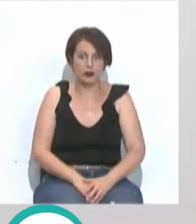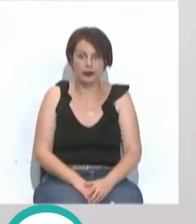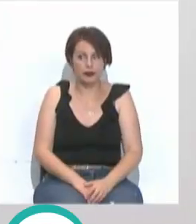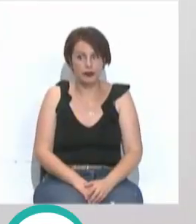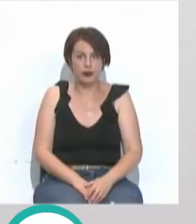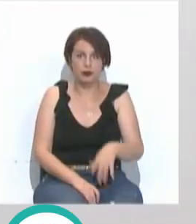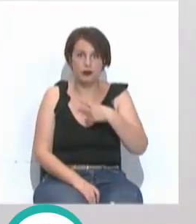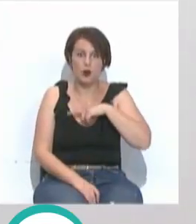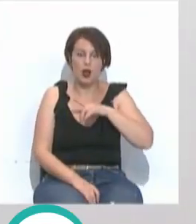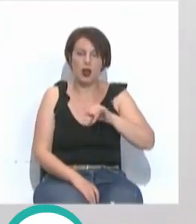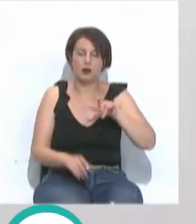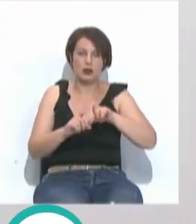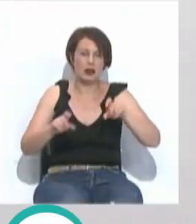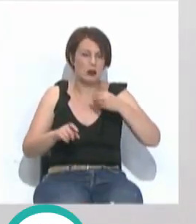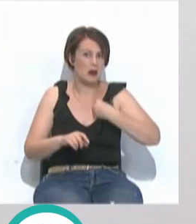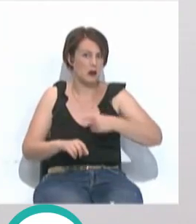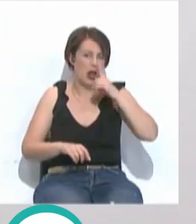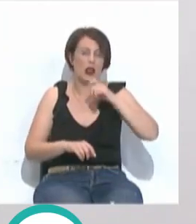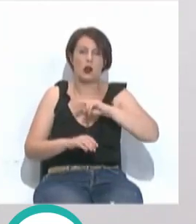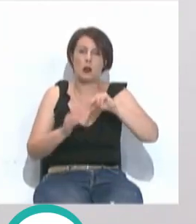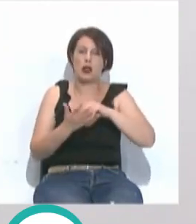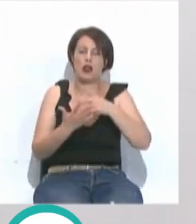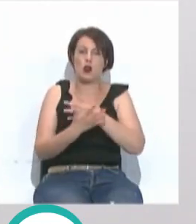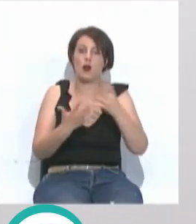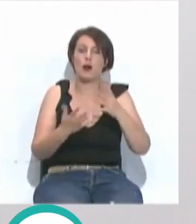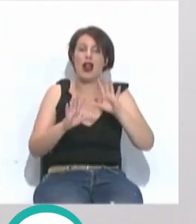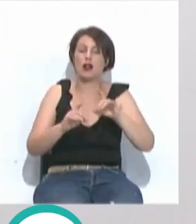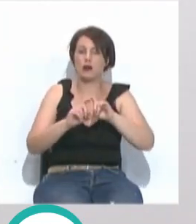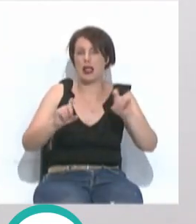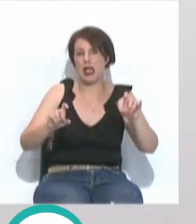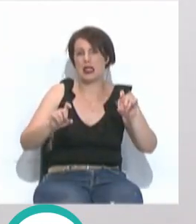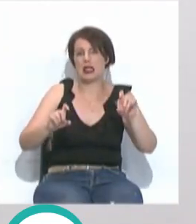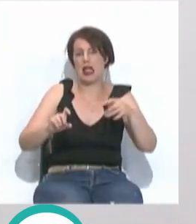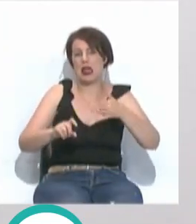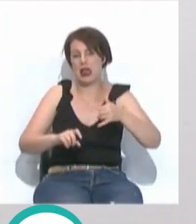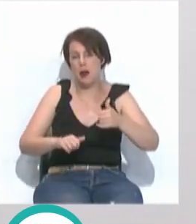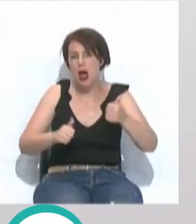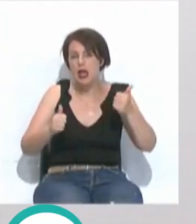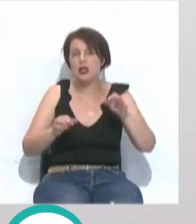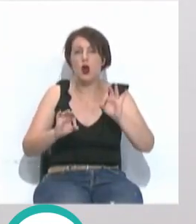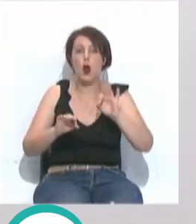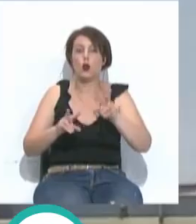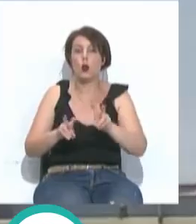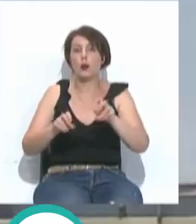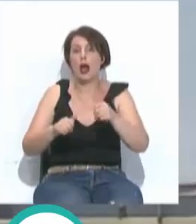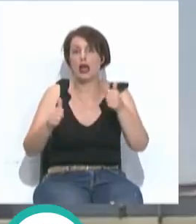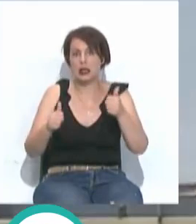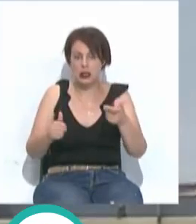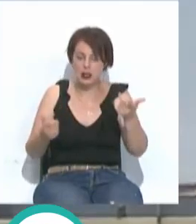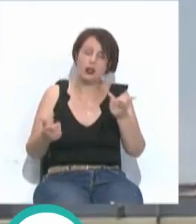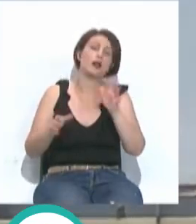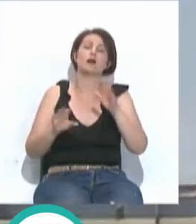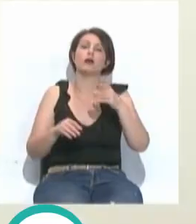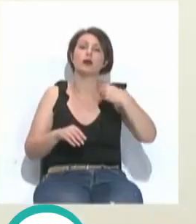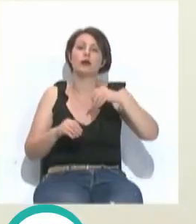aproximadamente las mismas empresas que en el 2019, pero son empresas más débiles o más nuevas. Pese a todo,